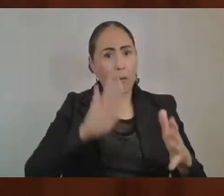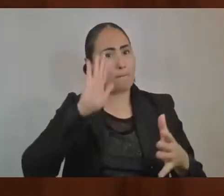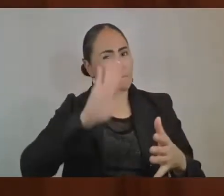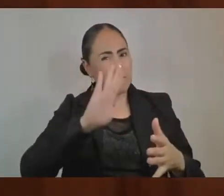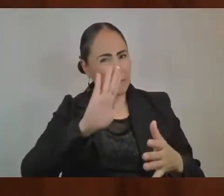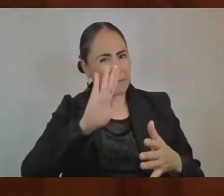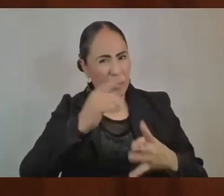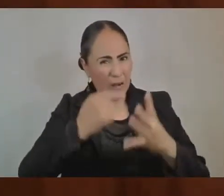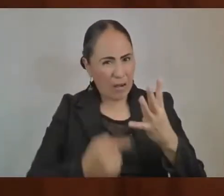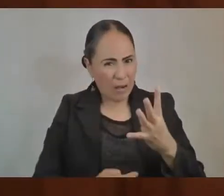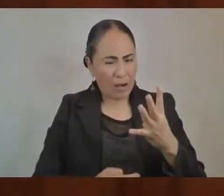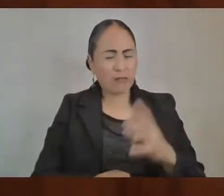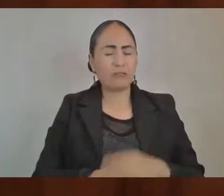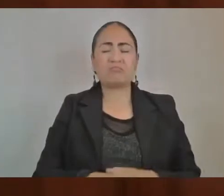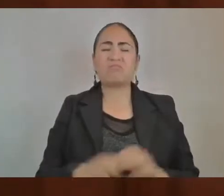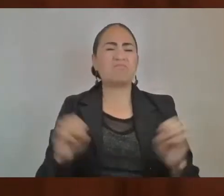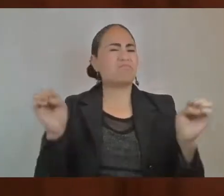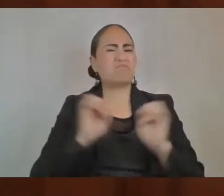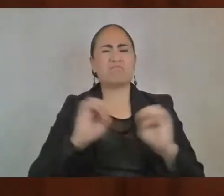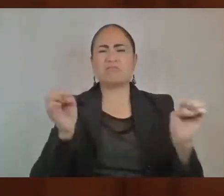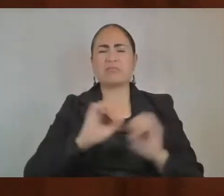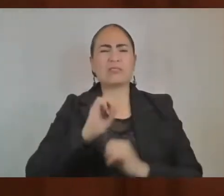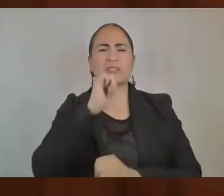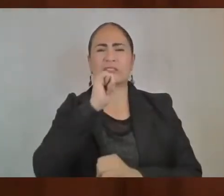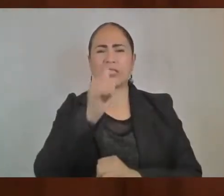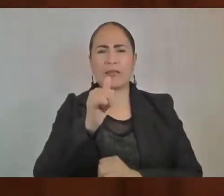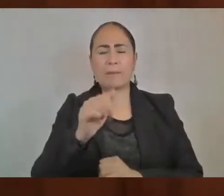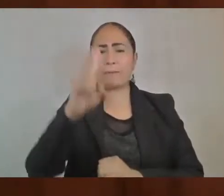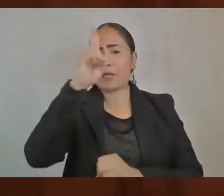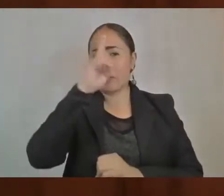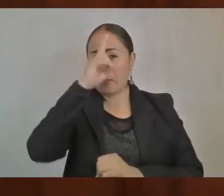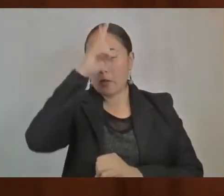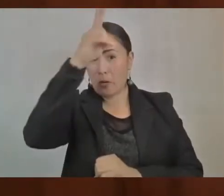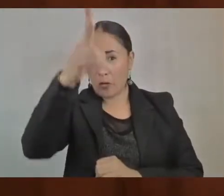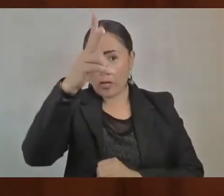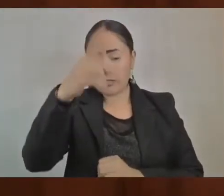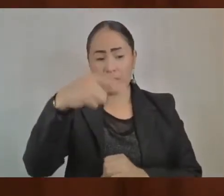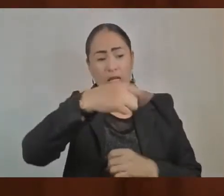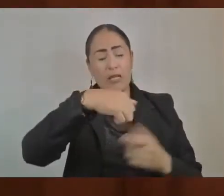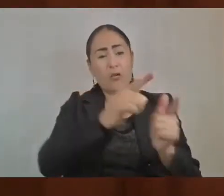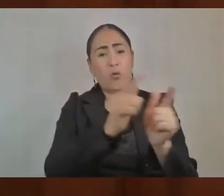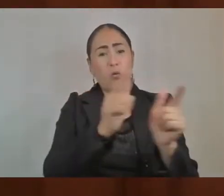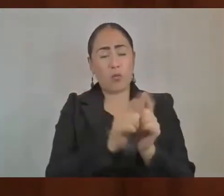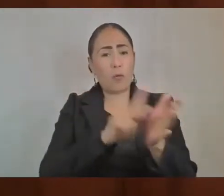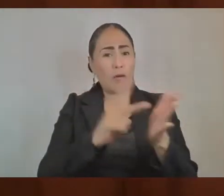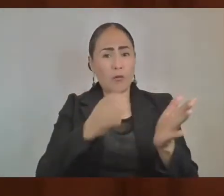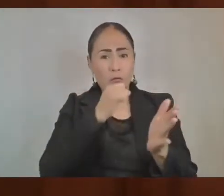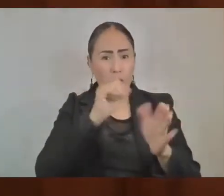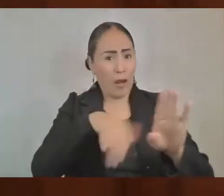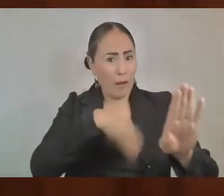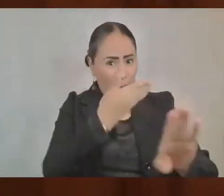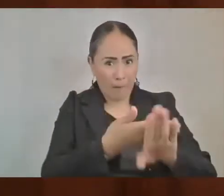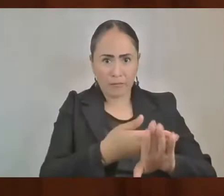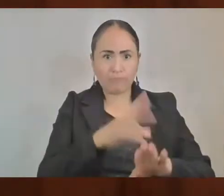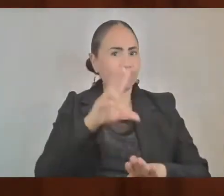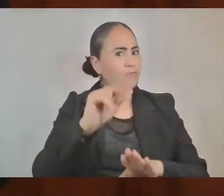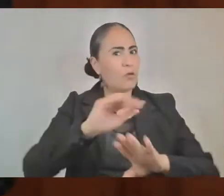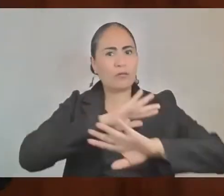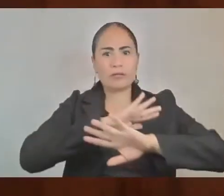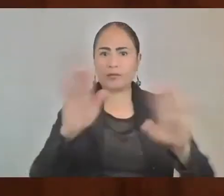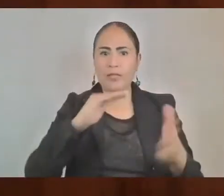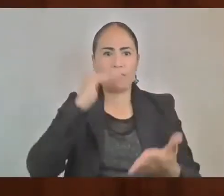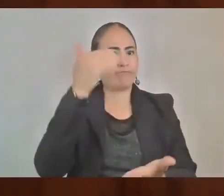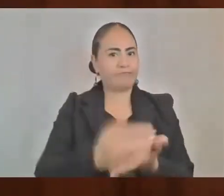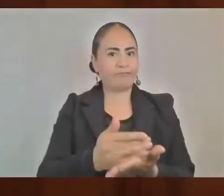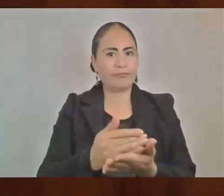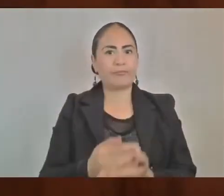inquisiciones, no más violencia contra los periodistas. Es cuanto, presidenta. Aplausos.